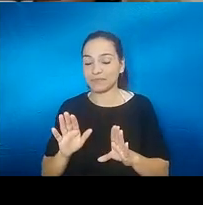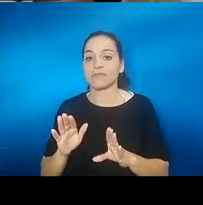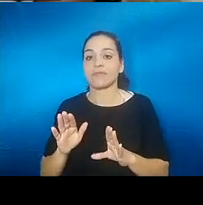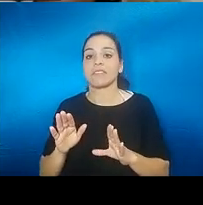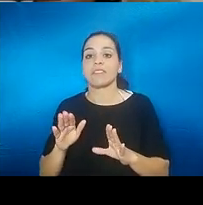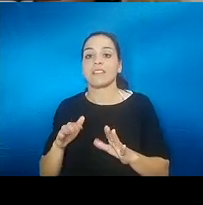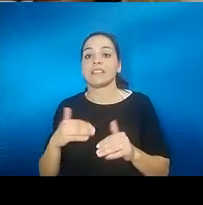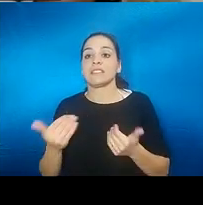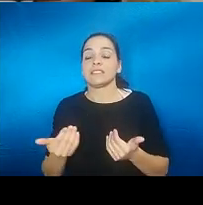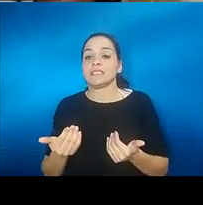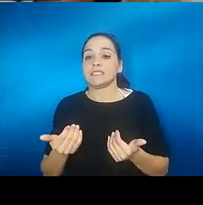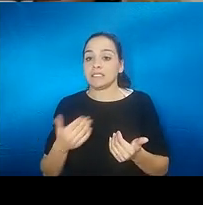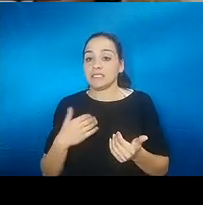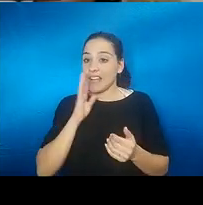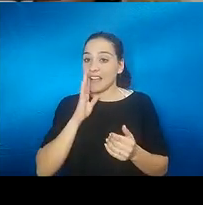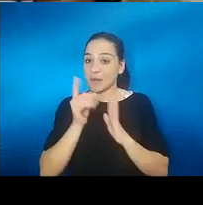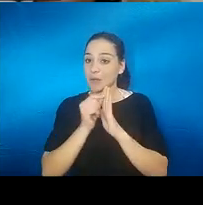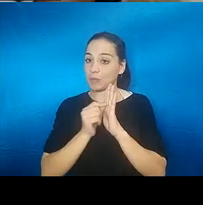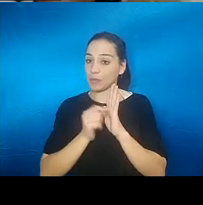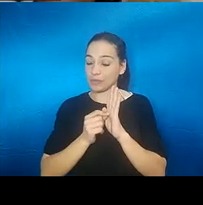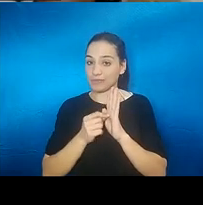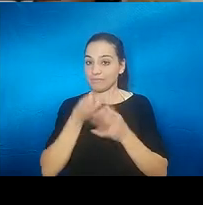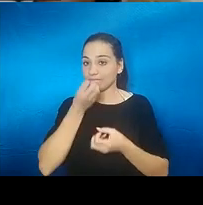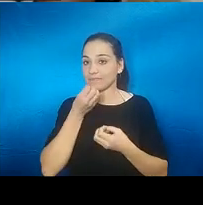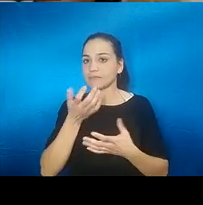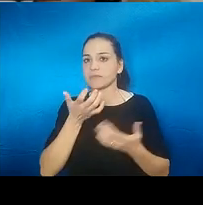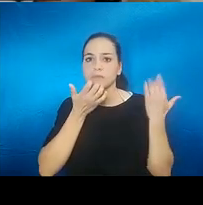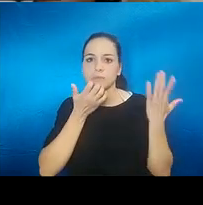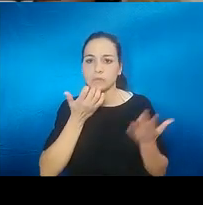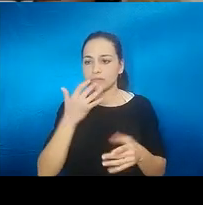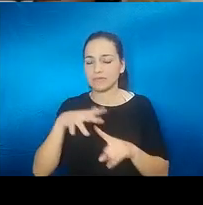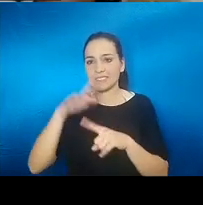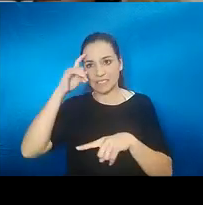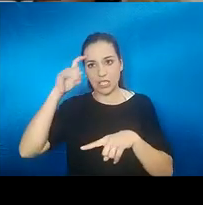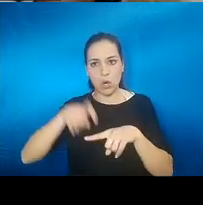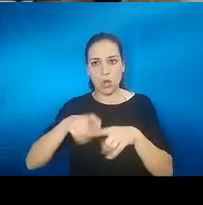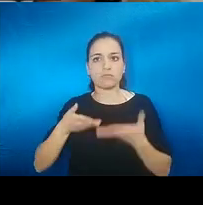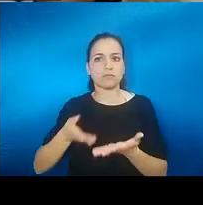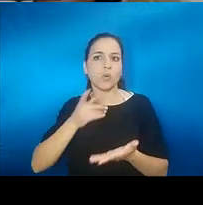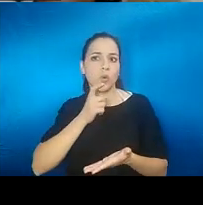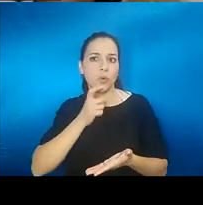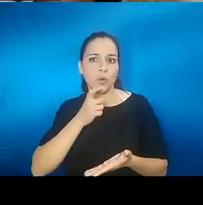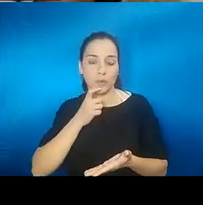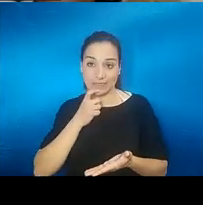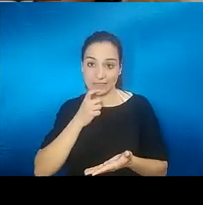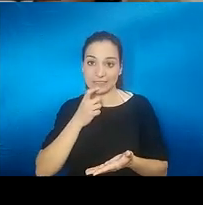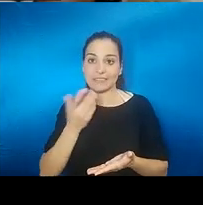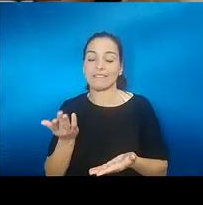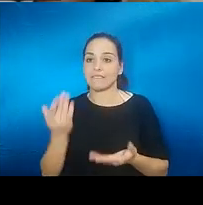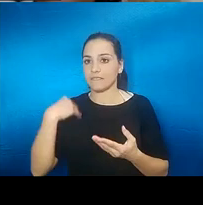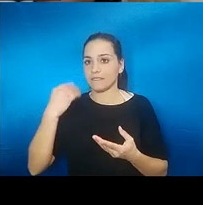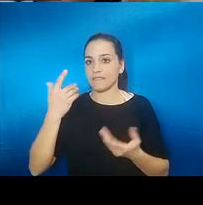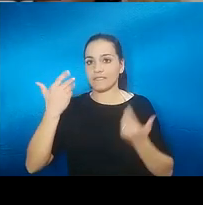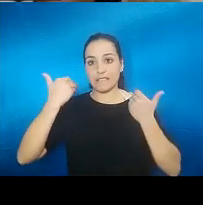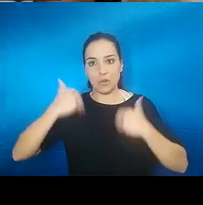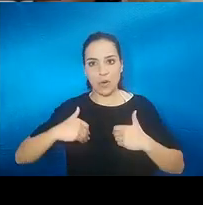con estos puntos que estoy señalando, bueno, decimos, bueno, ¿cómo podría ayudar la psicología? Pues, a esto que el cuerpo y la mente ante la